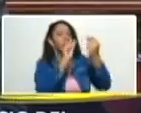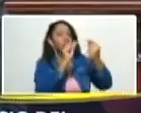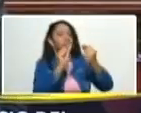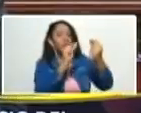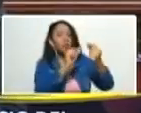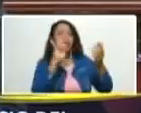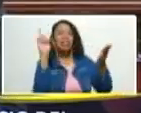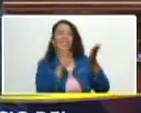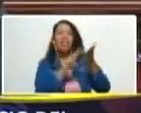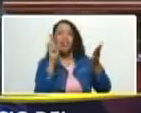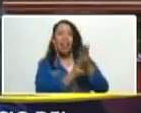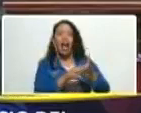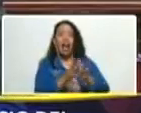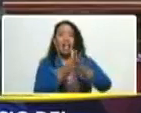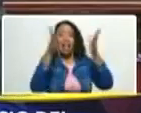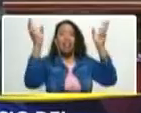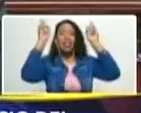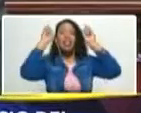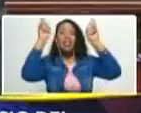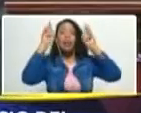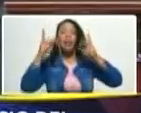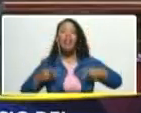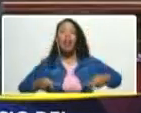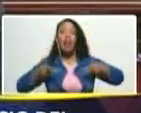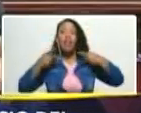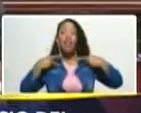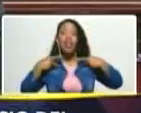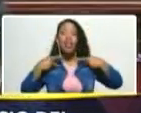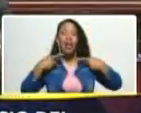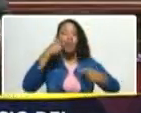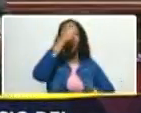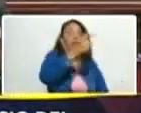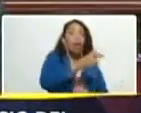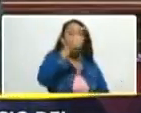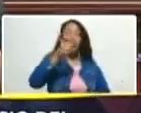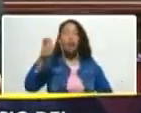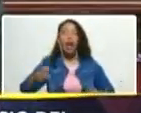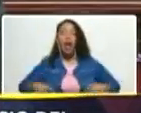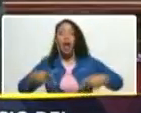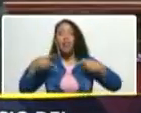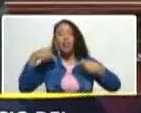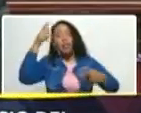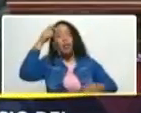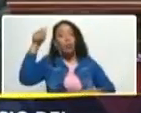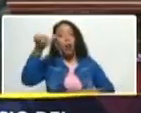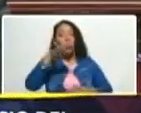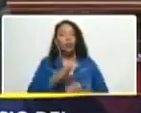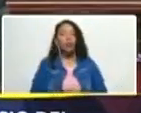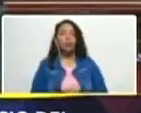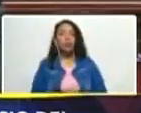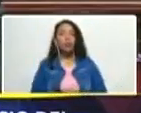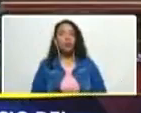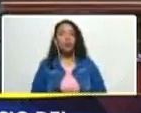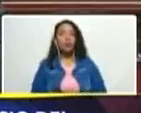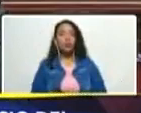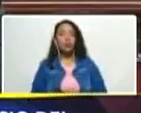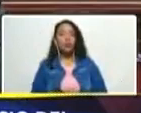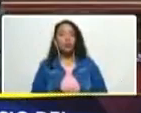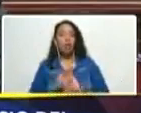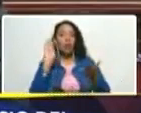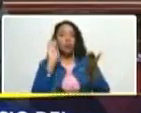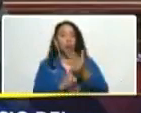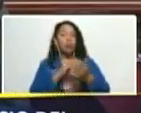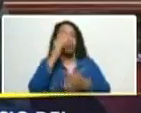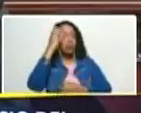verdaderos grandes temas de la vida de la gente de la vida del pueblo y nos pongamos a